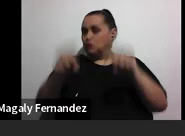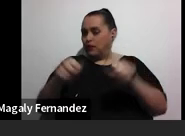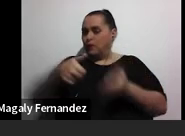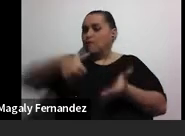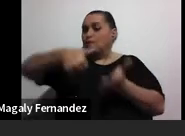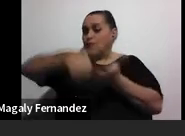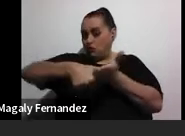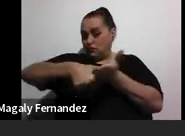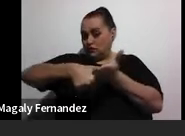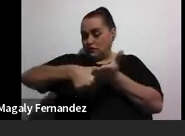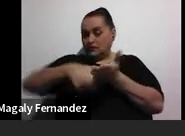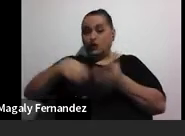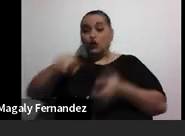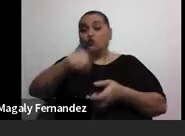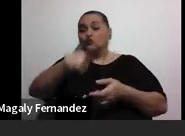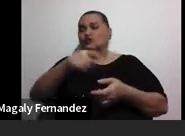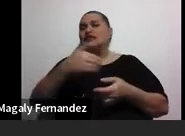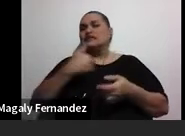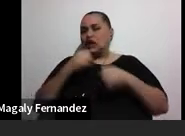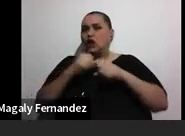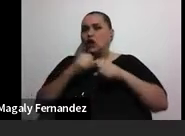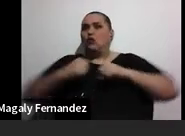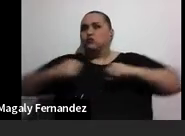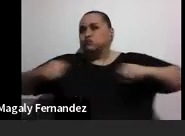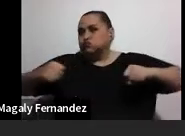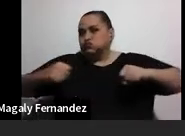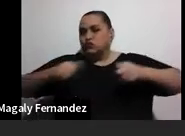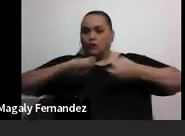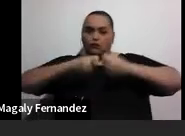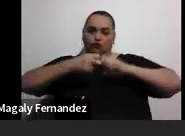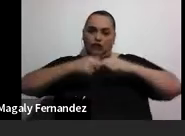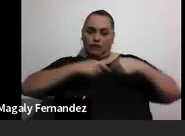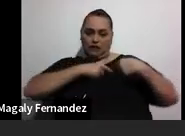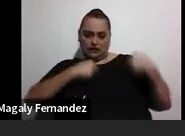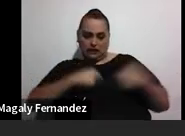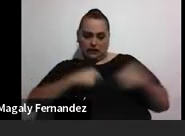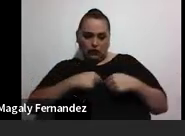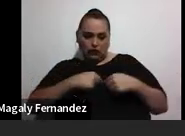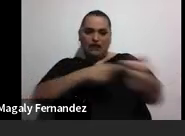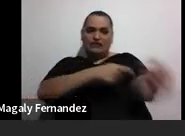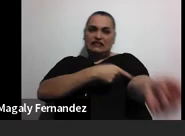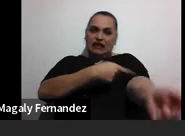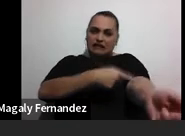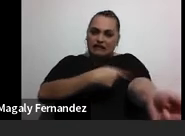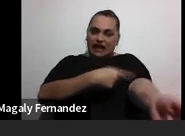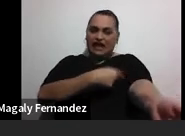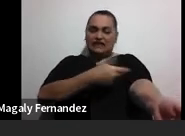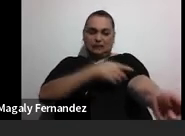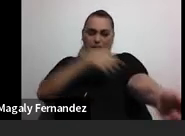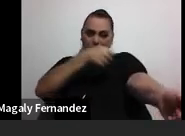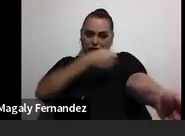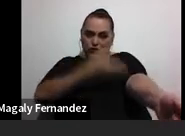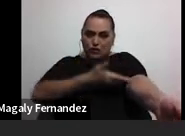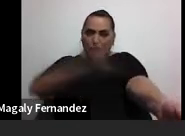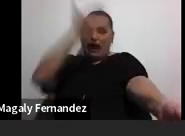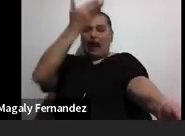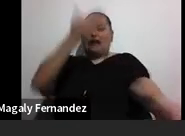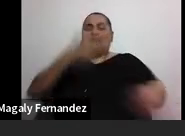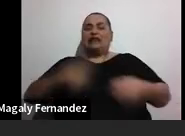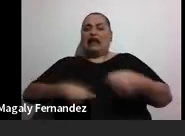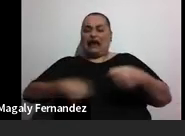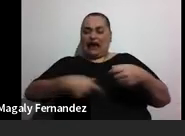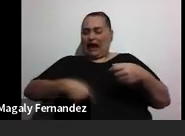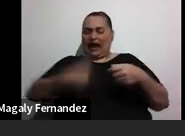alguno de ustedes tiene obesidad, problemas cardiopulmonares, diabetes, presional, gastritis o colitis, o dolores